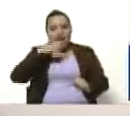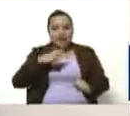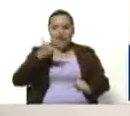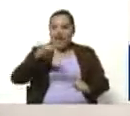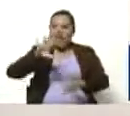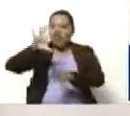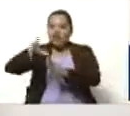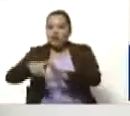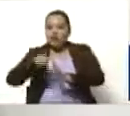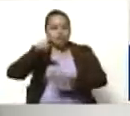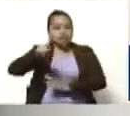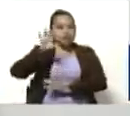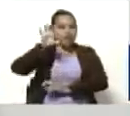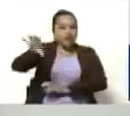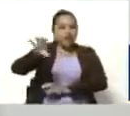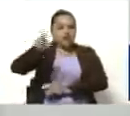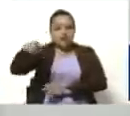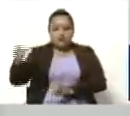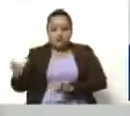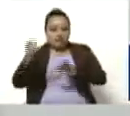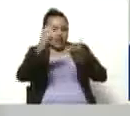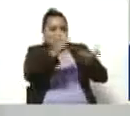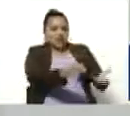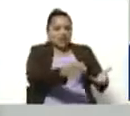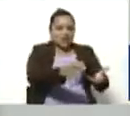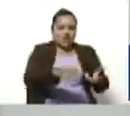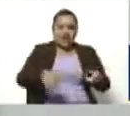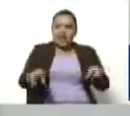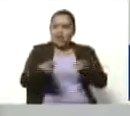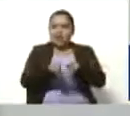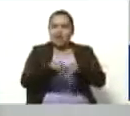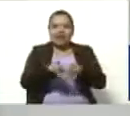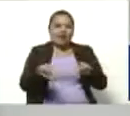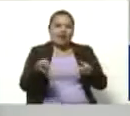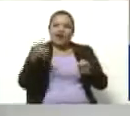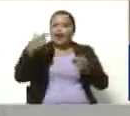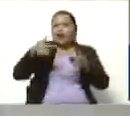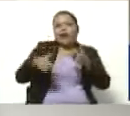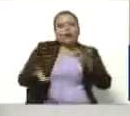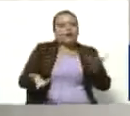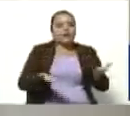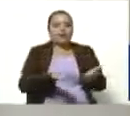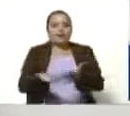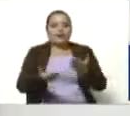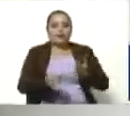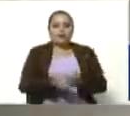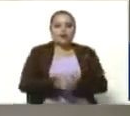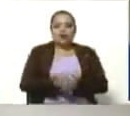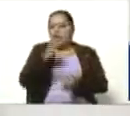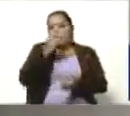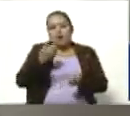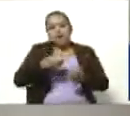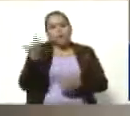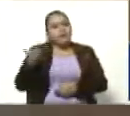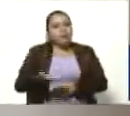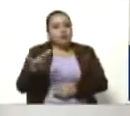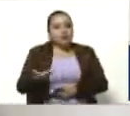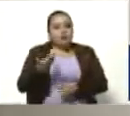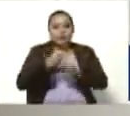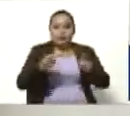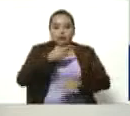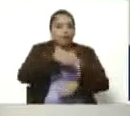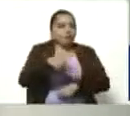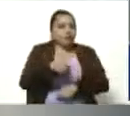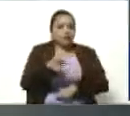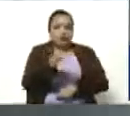robadas de su país y traídas casi que como elementos sin mucho valor. Y para nosotros no,